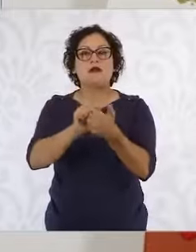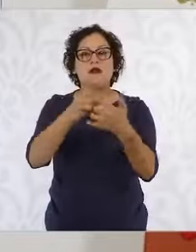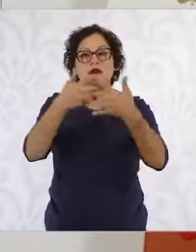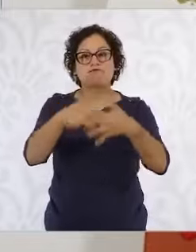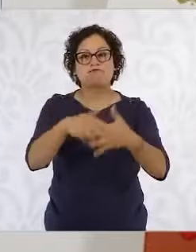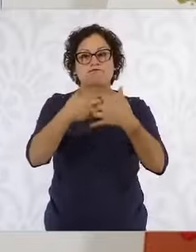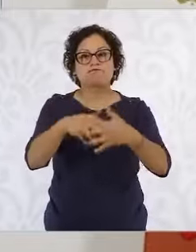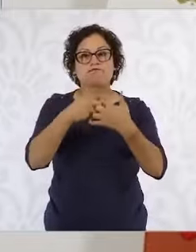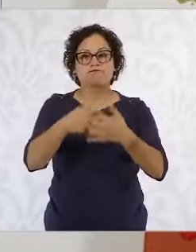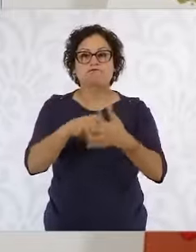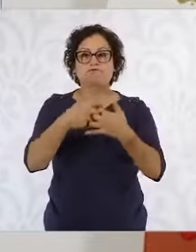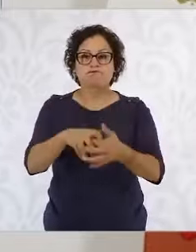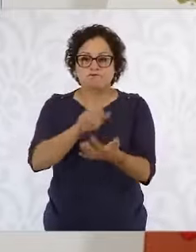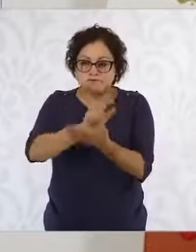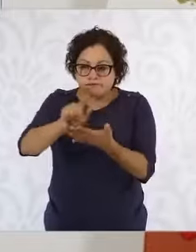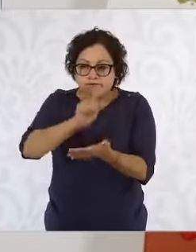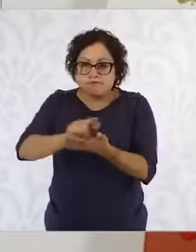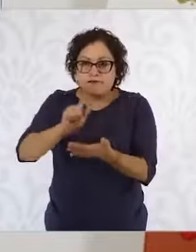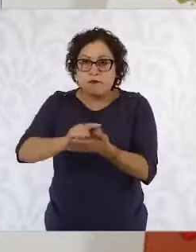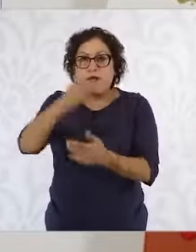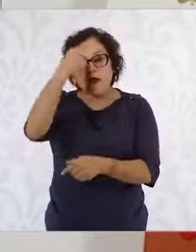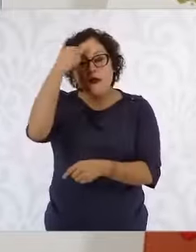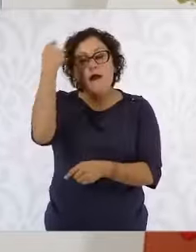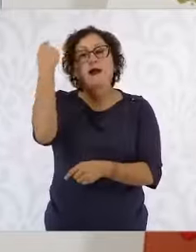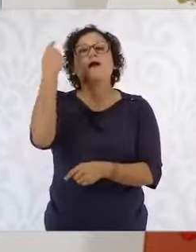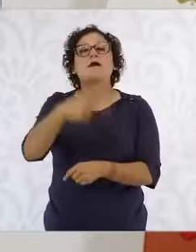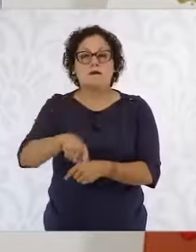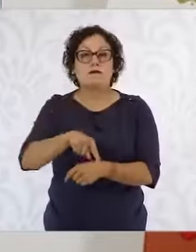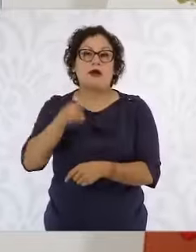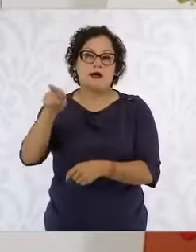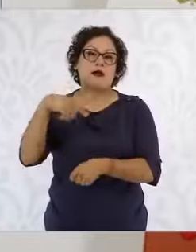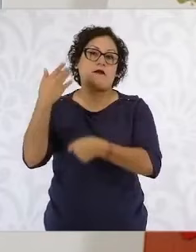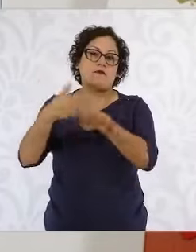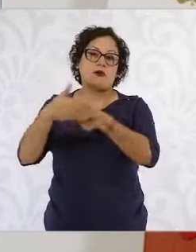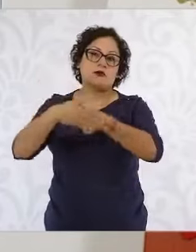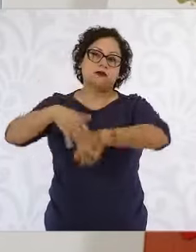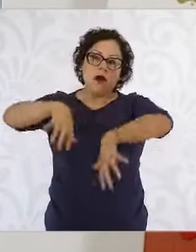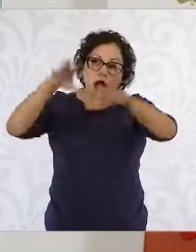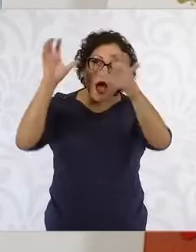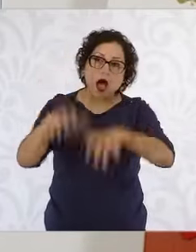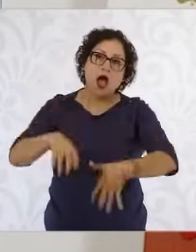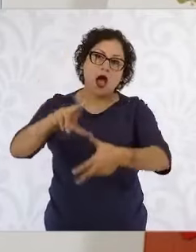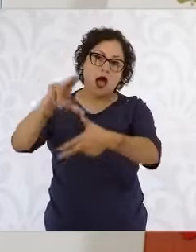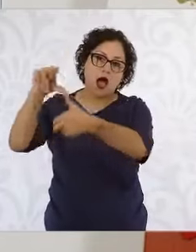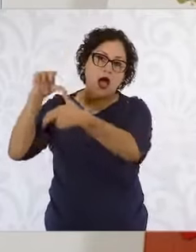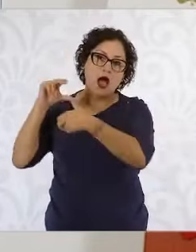ocurrir frente a una inundación que otra vez se echan a perder todas las bombas.